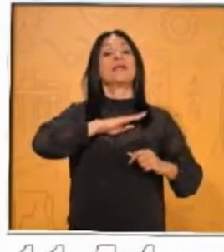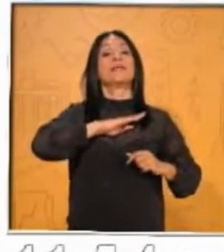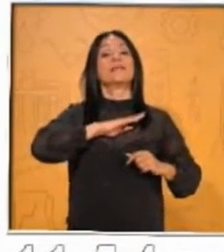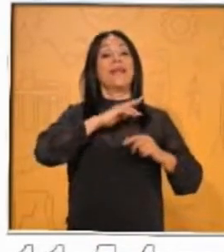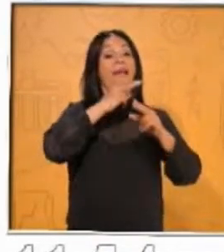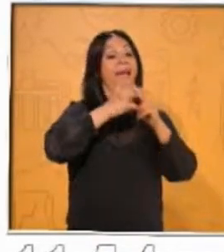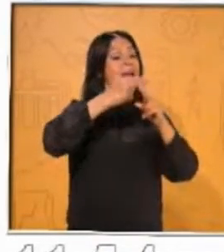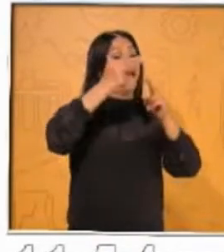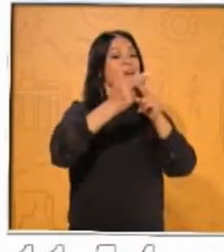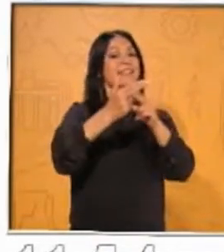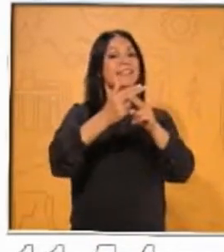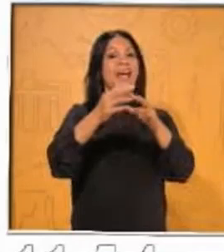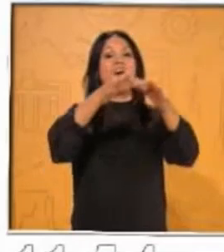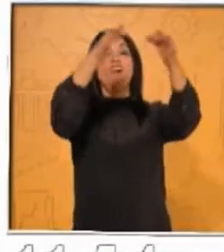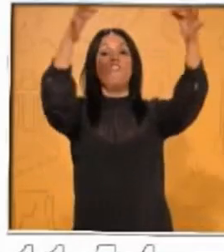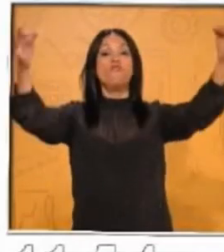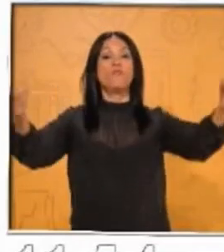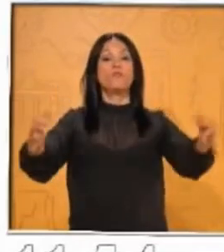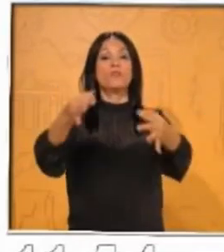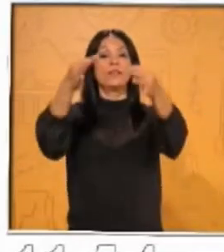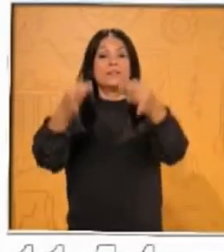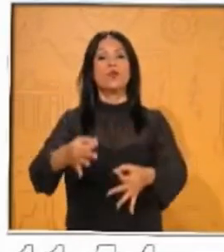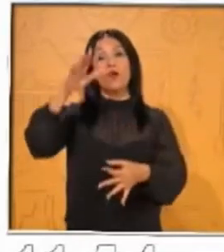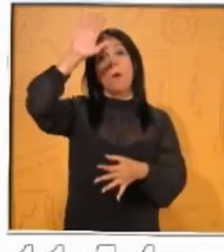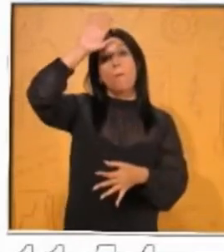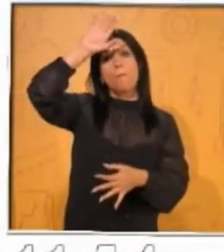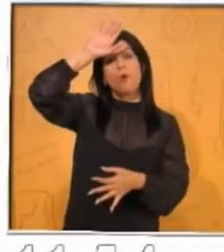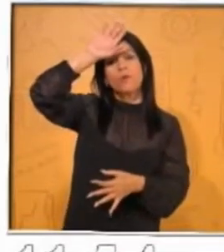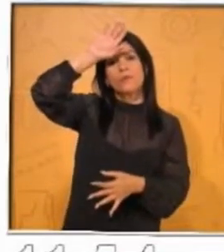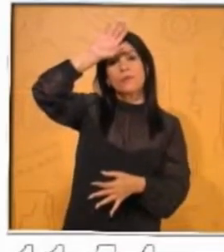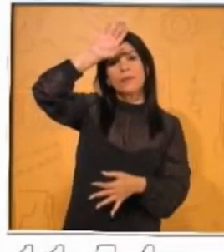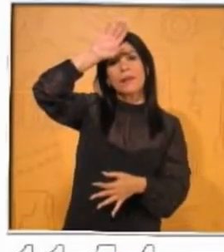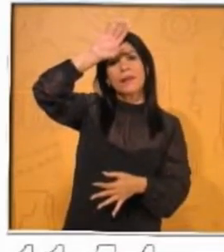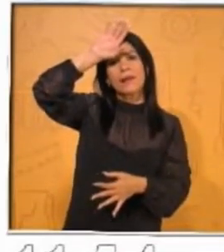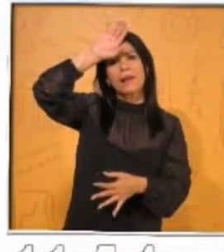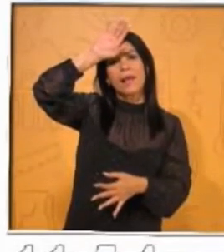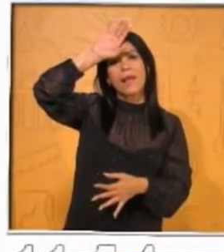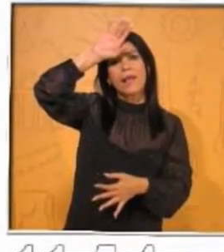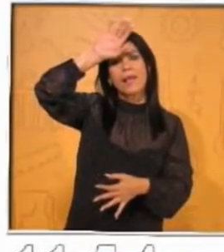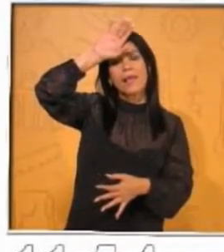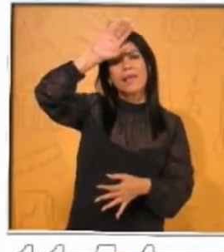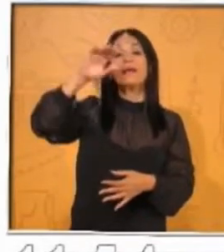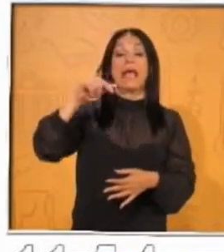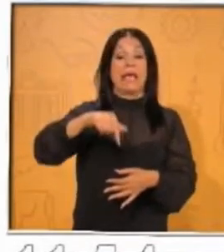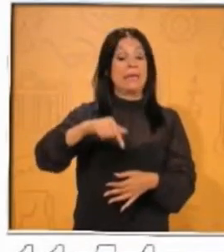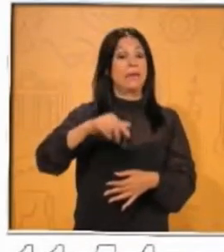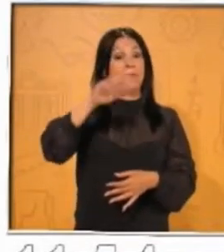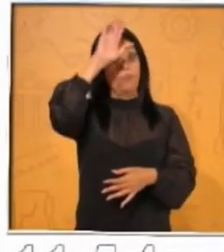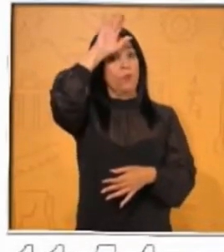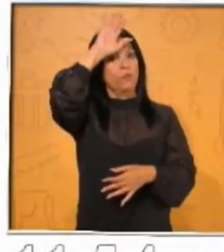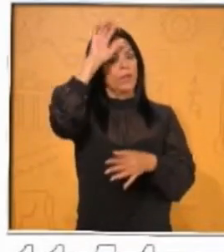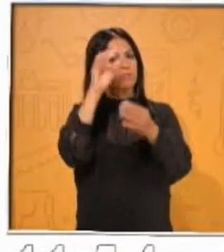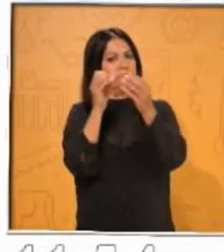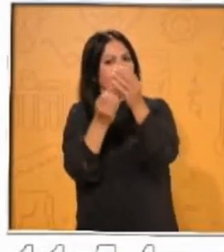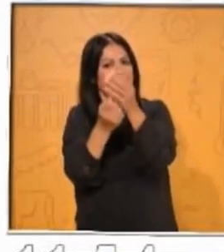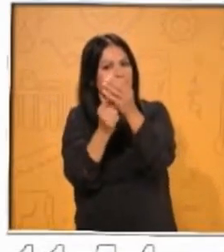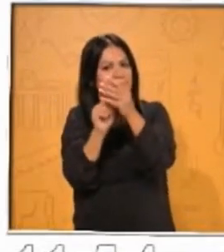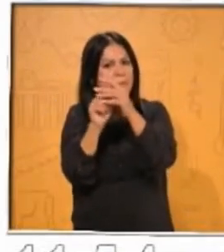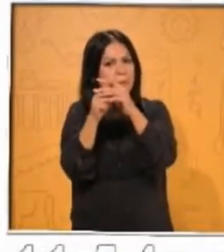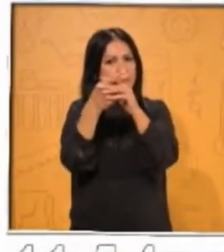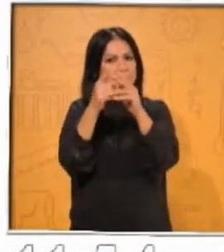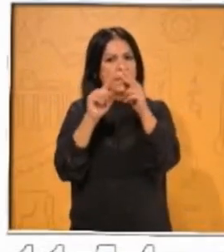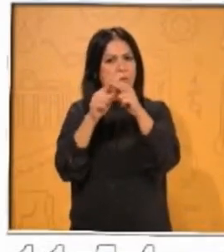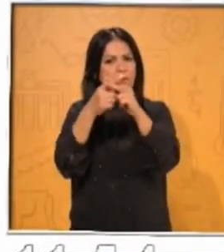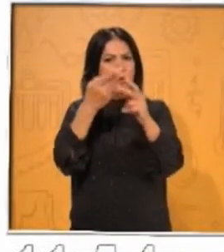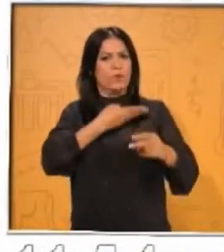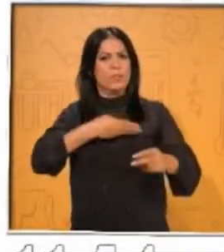dándole ese nombre por homenaje a Gaspar de Zúñiga y Acevedo, el último Virrey de Nueva España. Muy